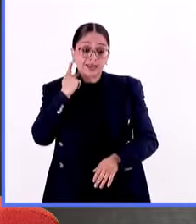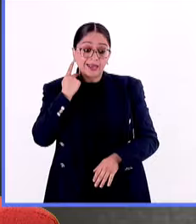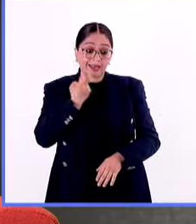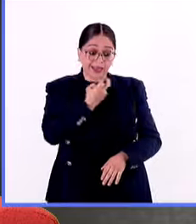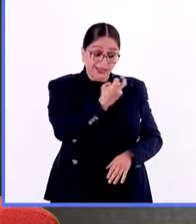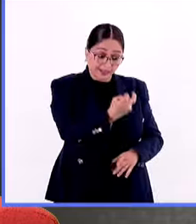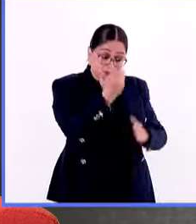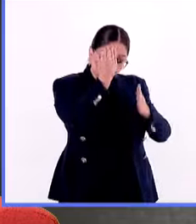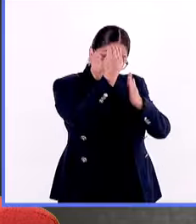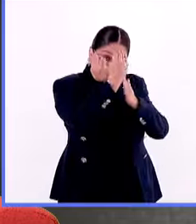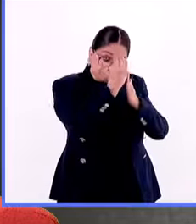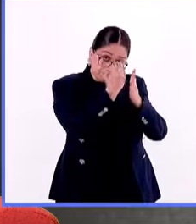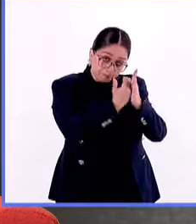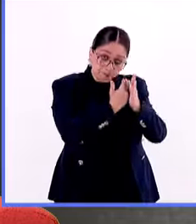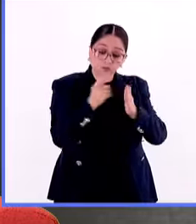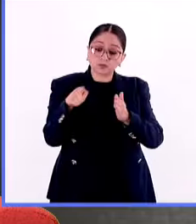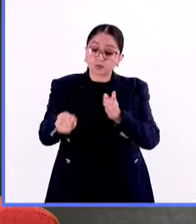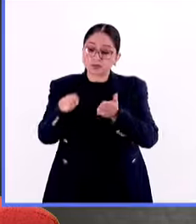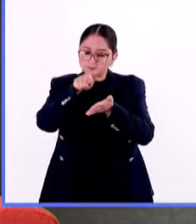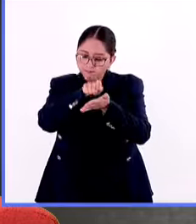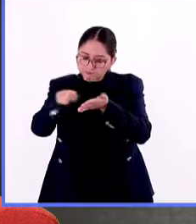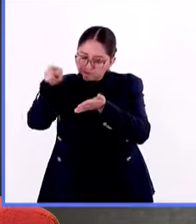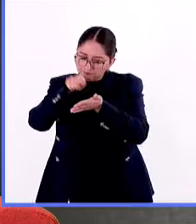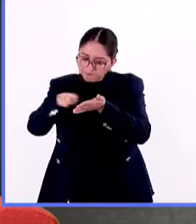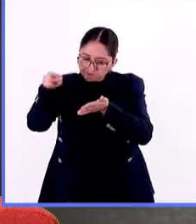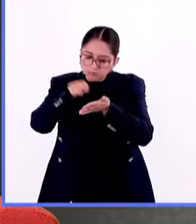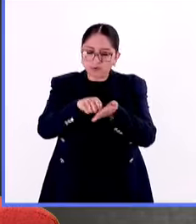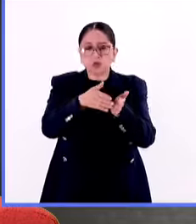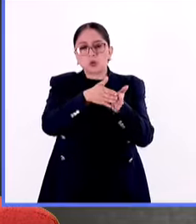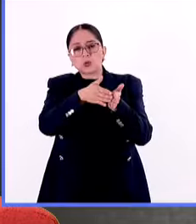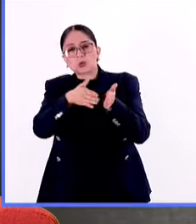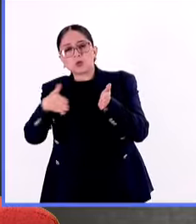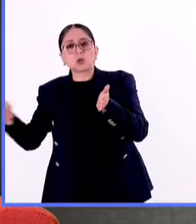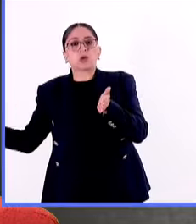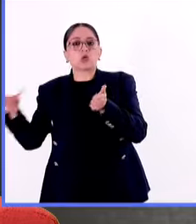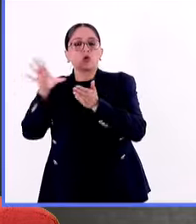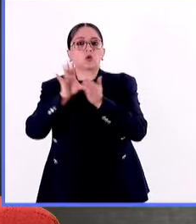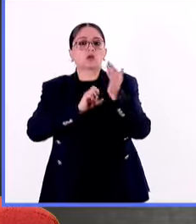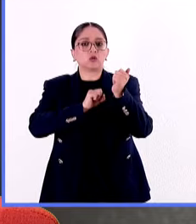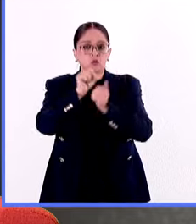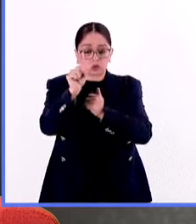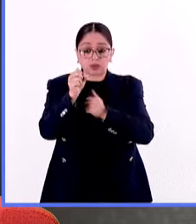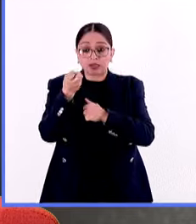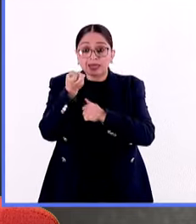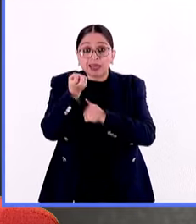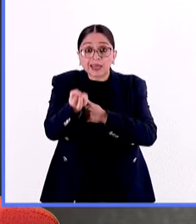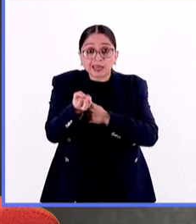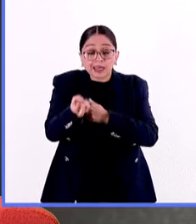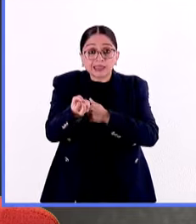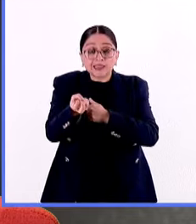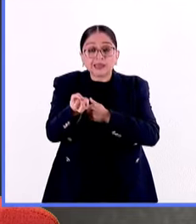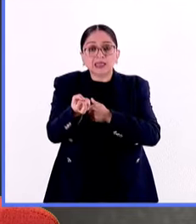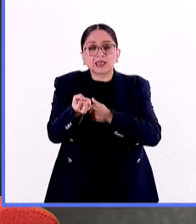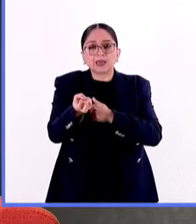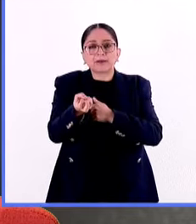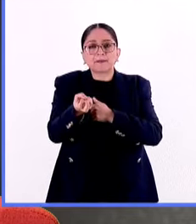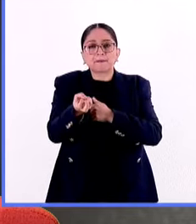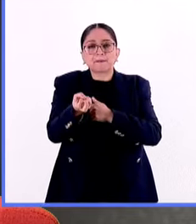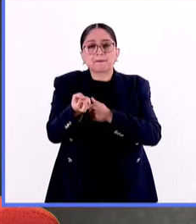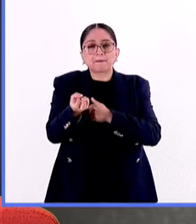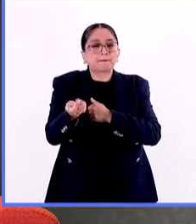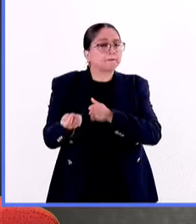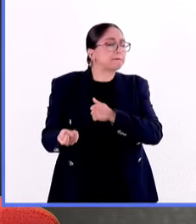durante ocho meses la constitución. Entonces el primer momento de esta conmemoración se